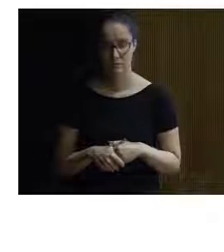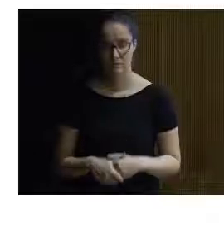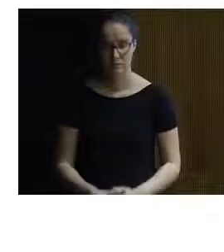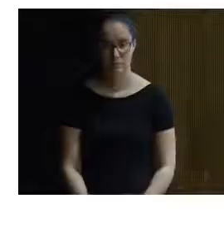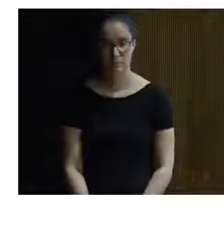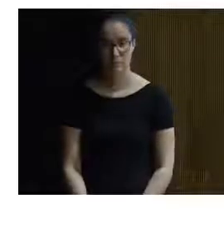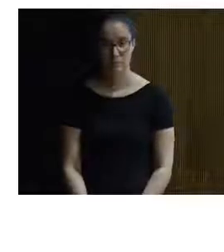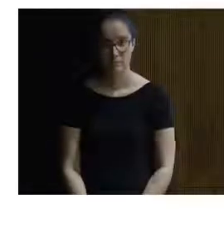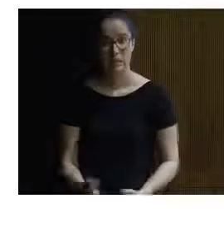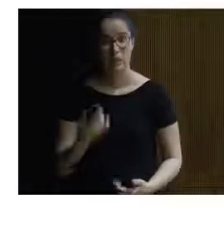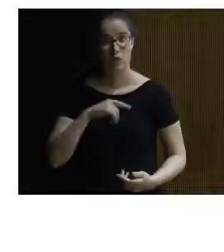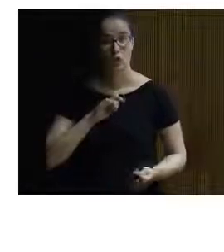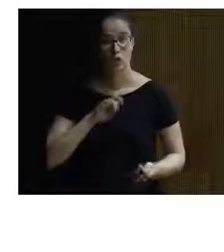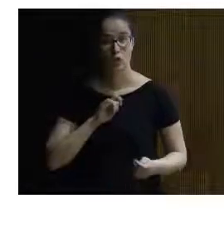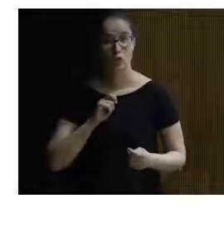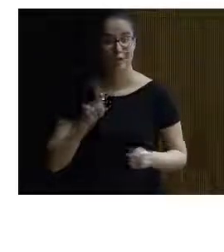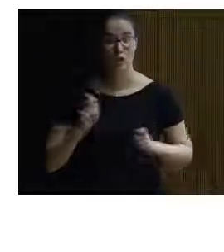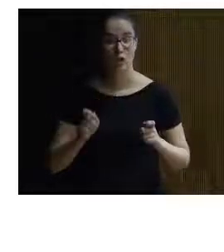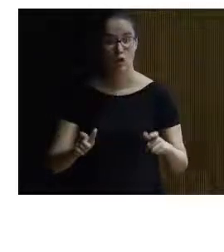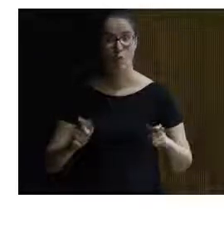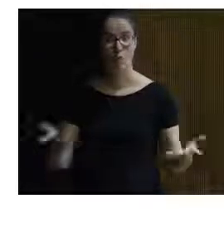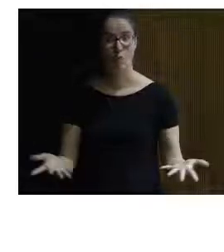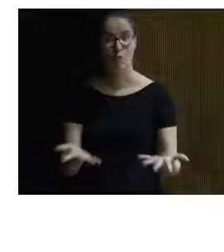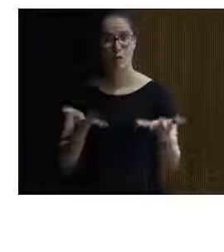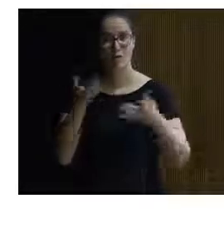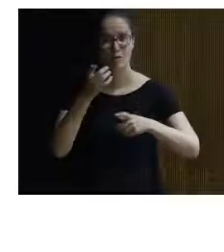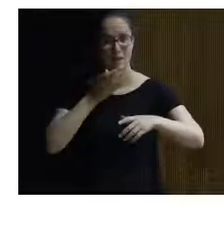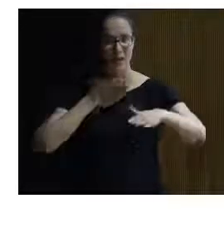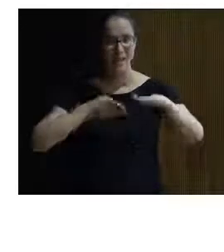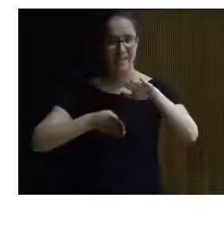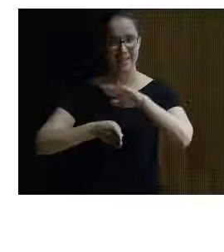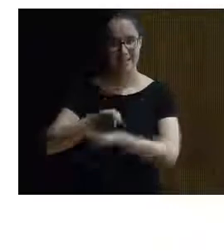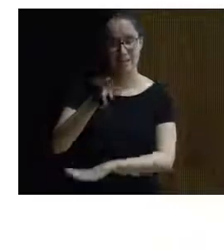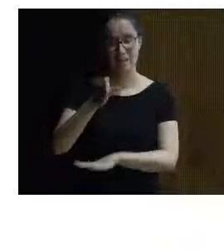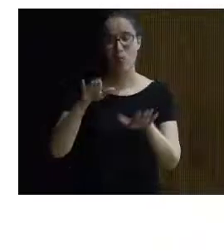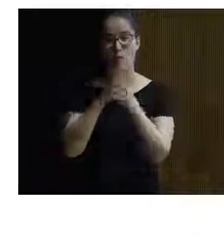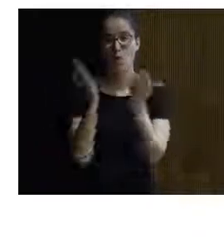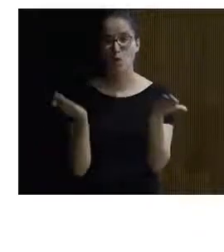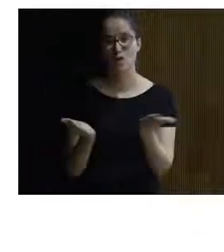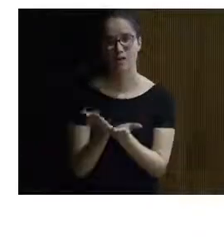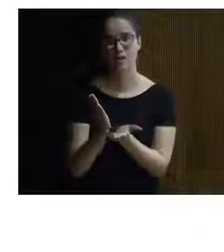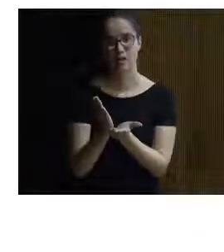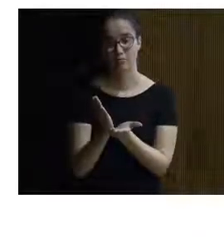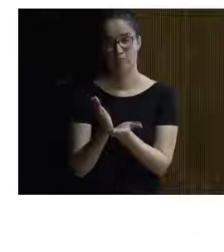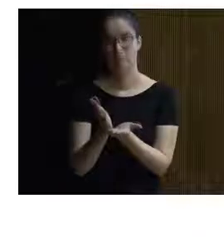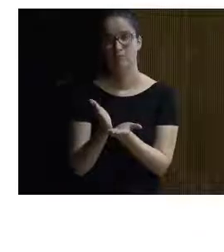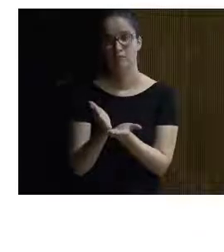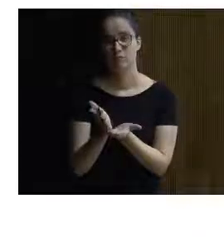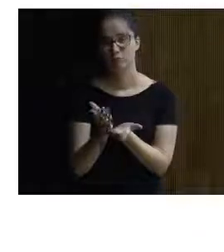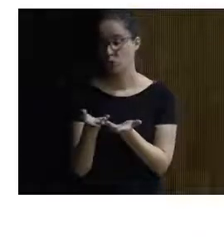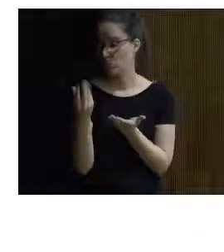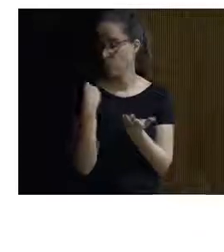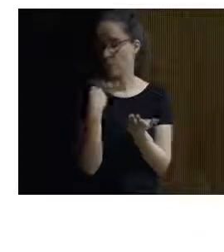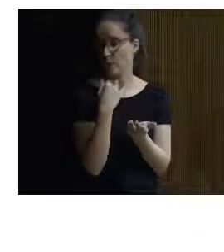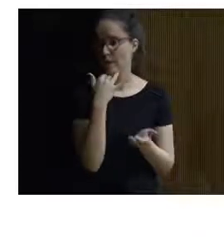desde que hacemos una promoción de la accesibilidad de la accesibilidad universal que bueno cualquier persona que nos consulte